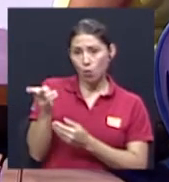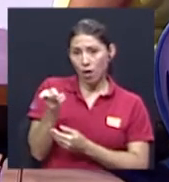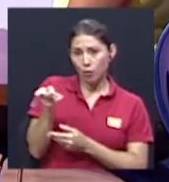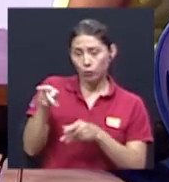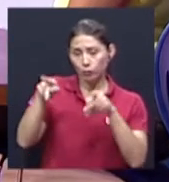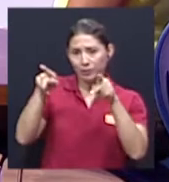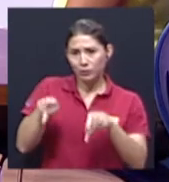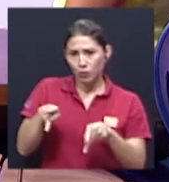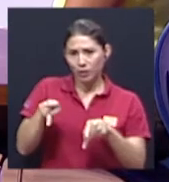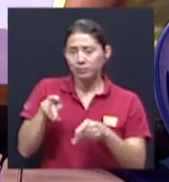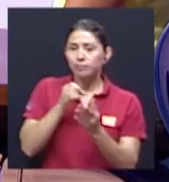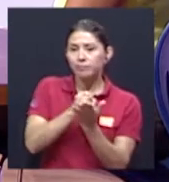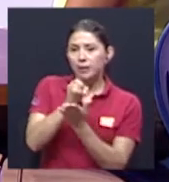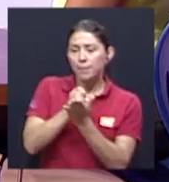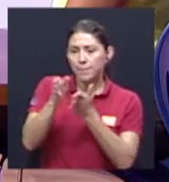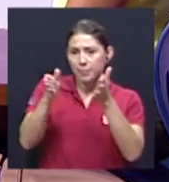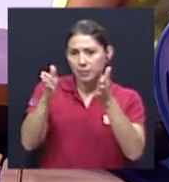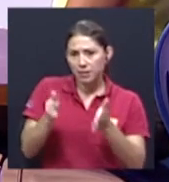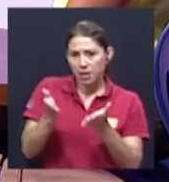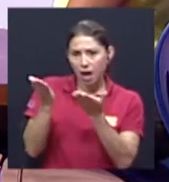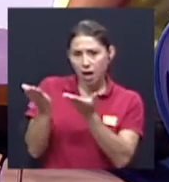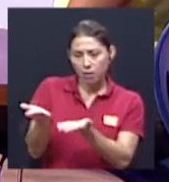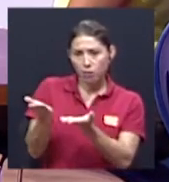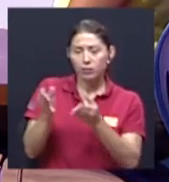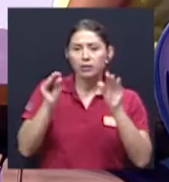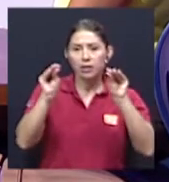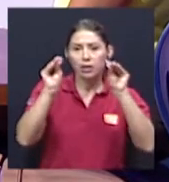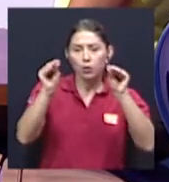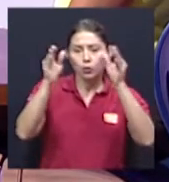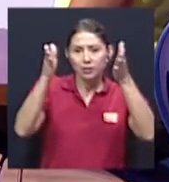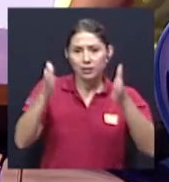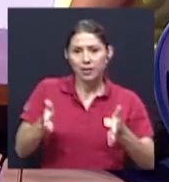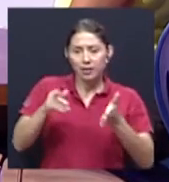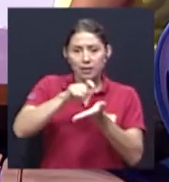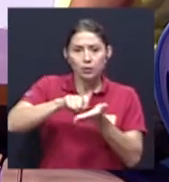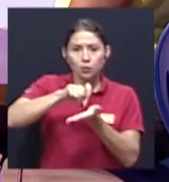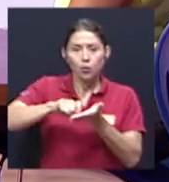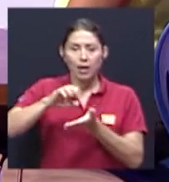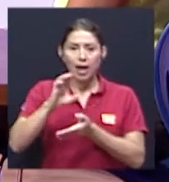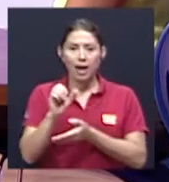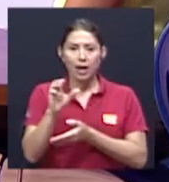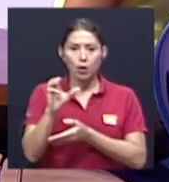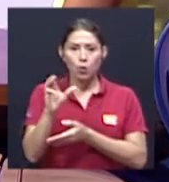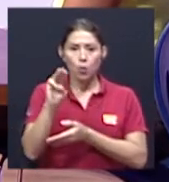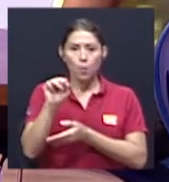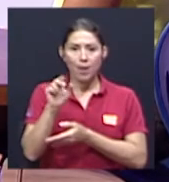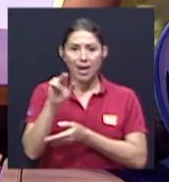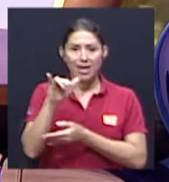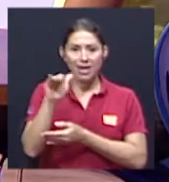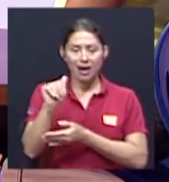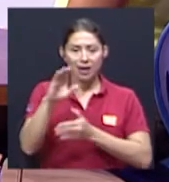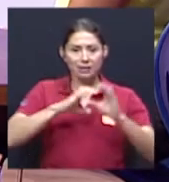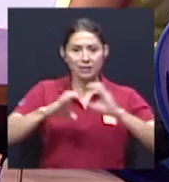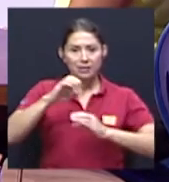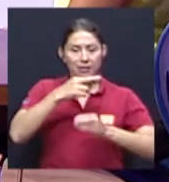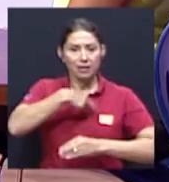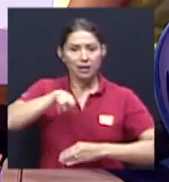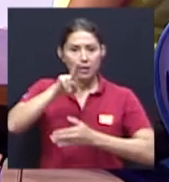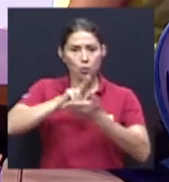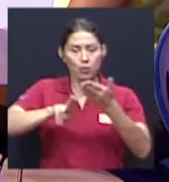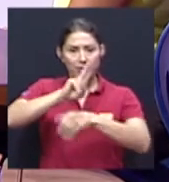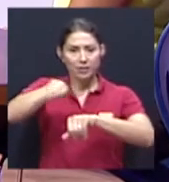personas que son investigadoras y docentes de la Escuela Ecuménica de Ciencias de la Religión de la Universidad Nacional.